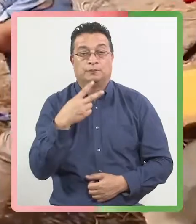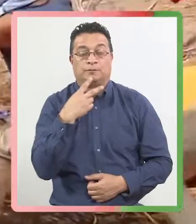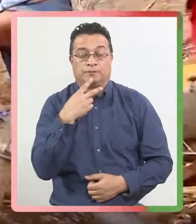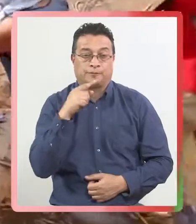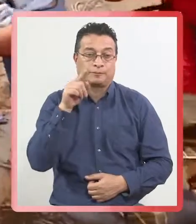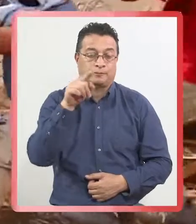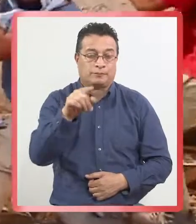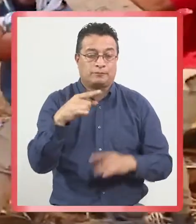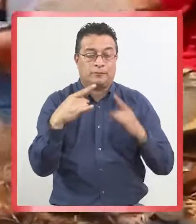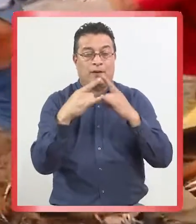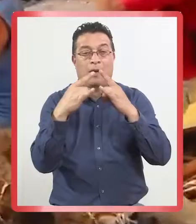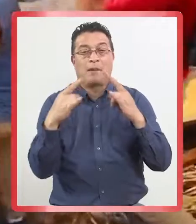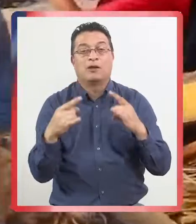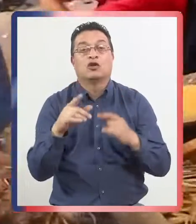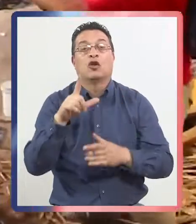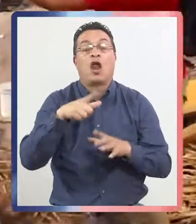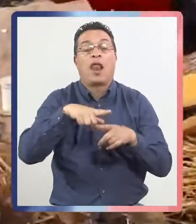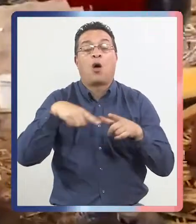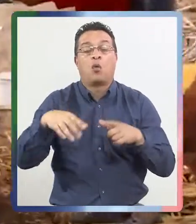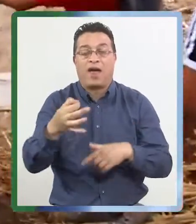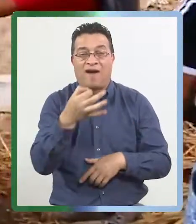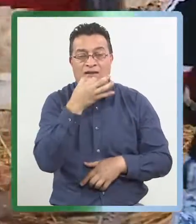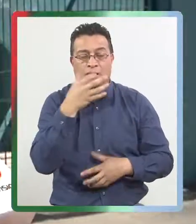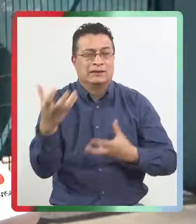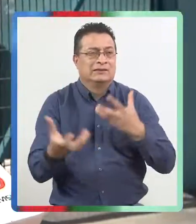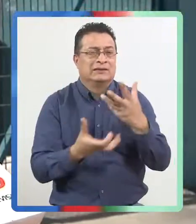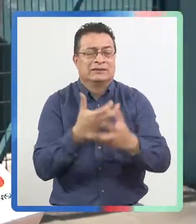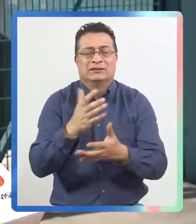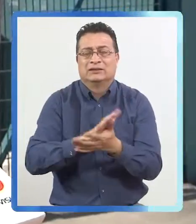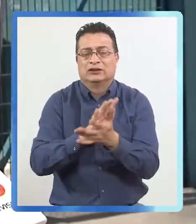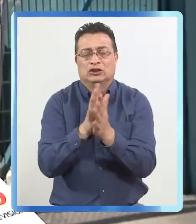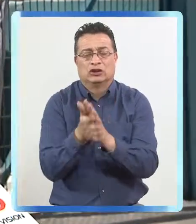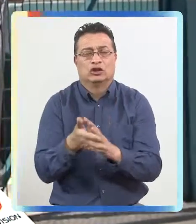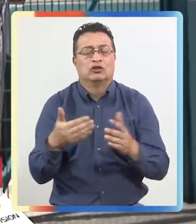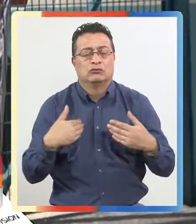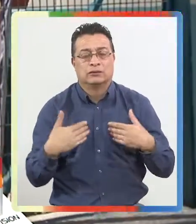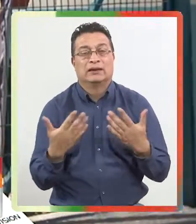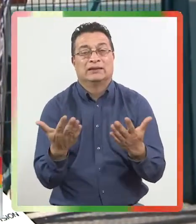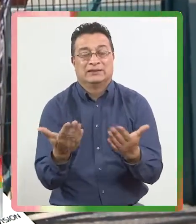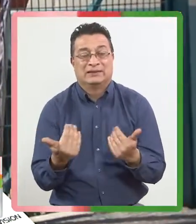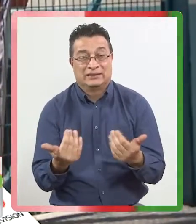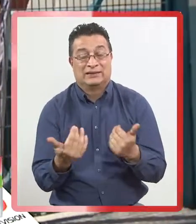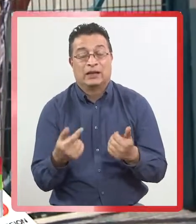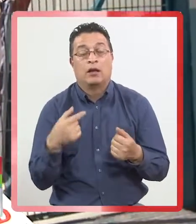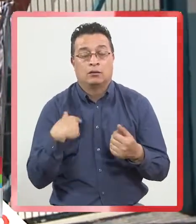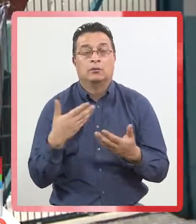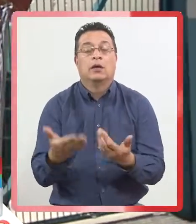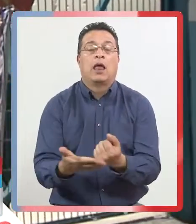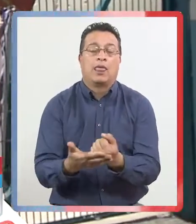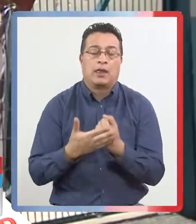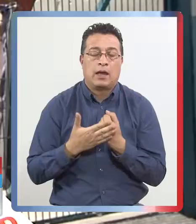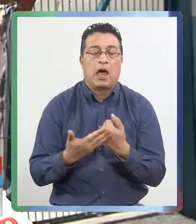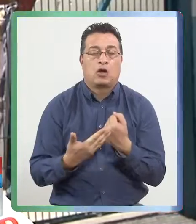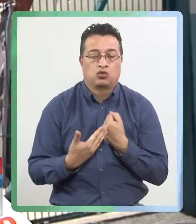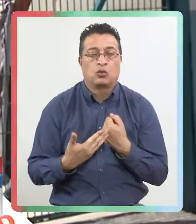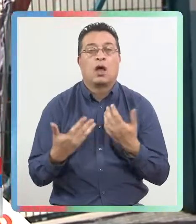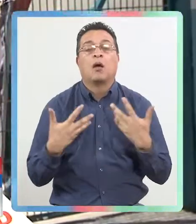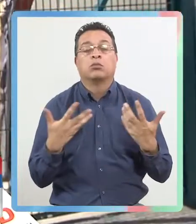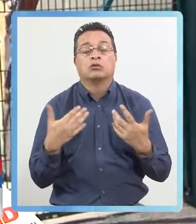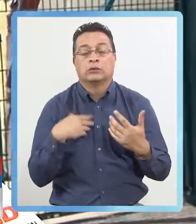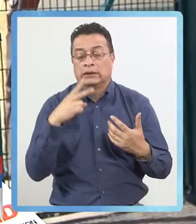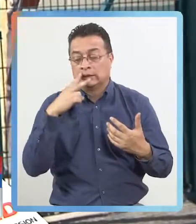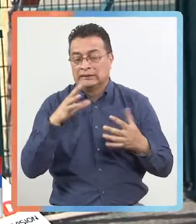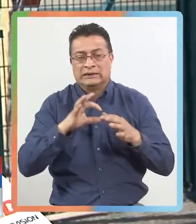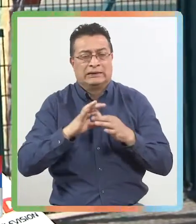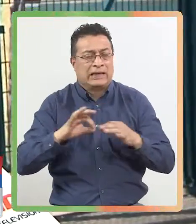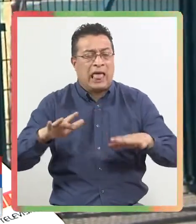Yo vivo ahí en el campamento Laguna Verde, se me quemó todo y necesitamos que nos brinden alguna ayuda